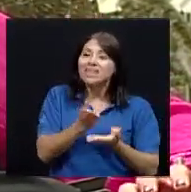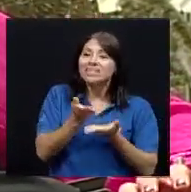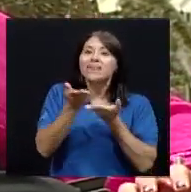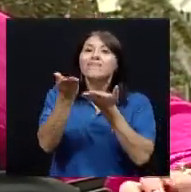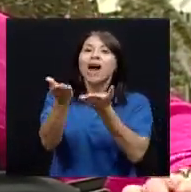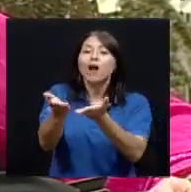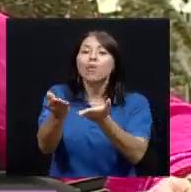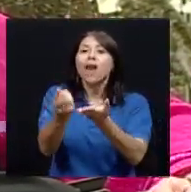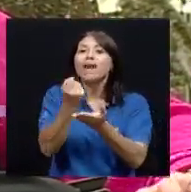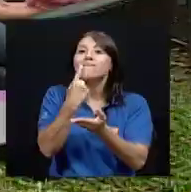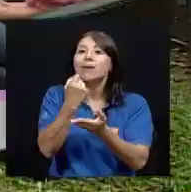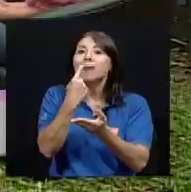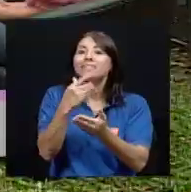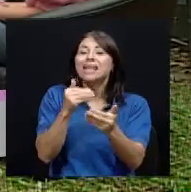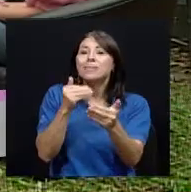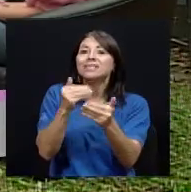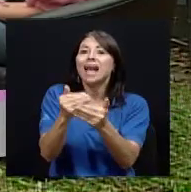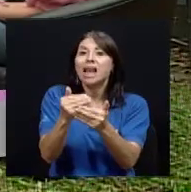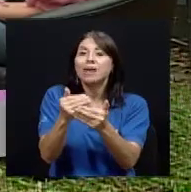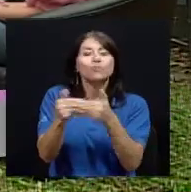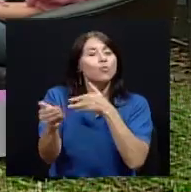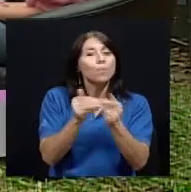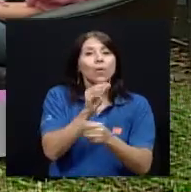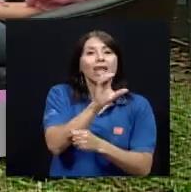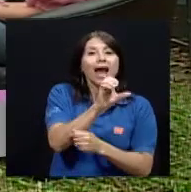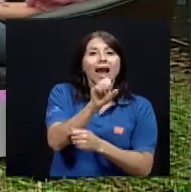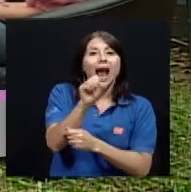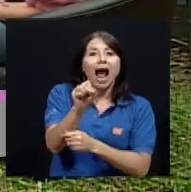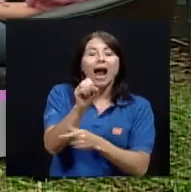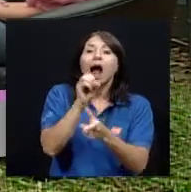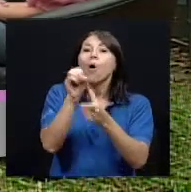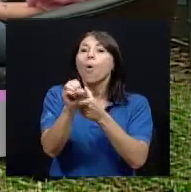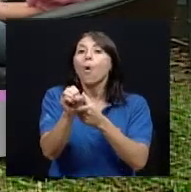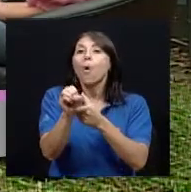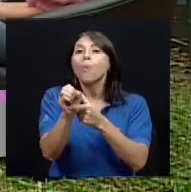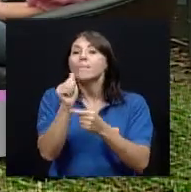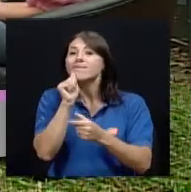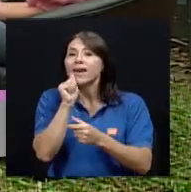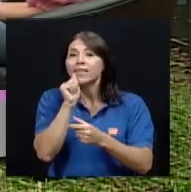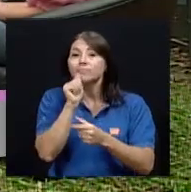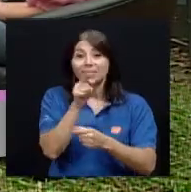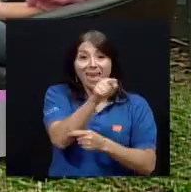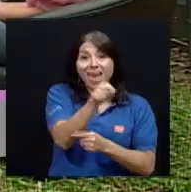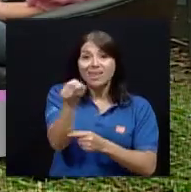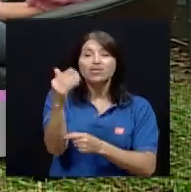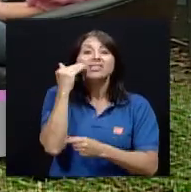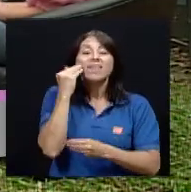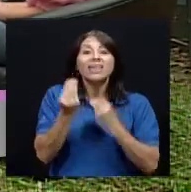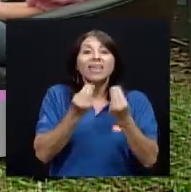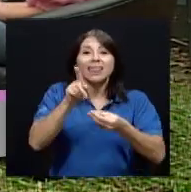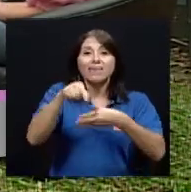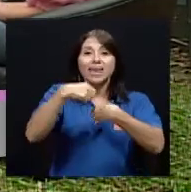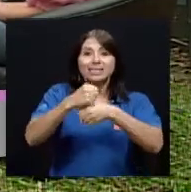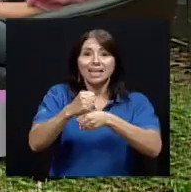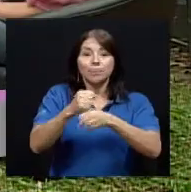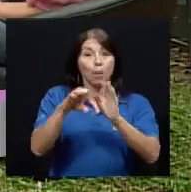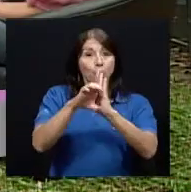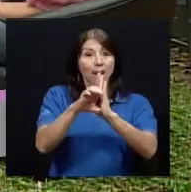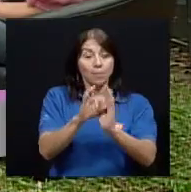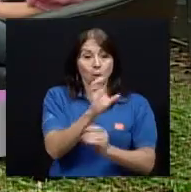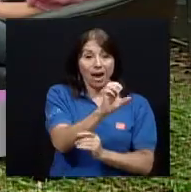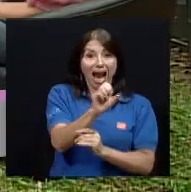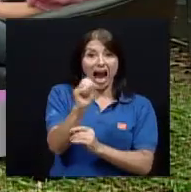puede ser a farmacias privadas cada una de ellas tiene ya un protocolo de qué es lo que tiene que hacer con los medicamentos en el caso de la caja